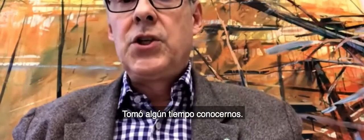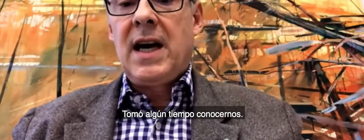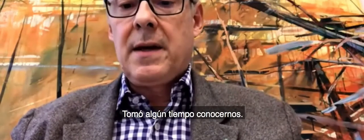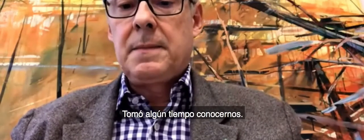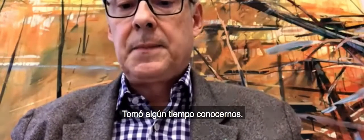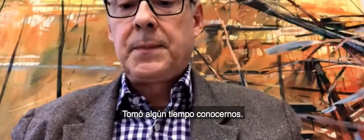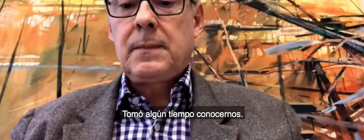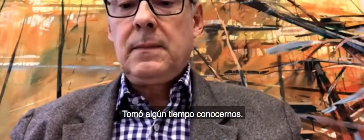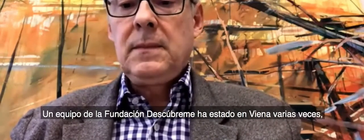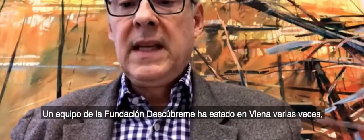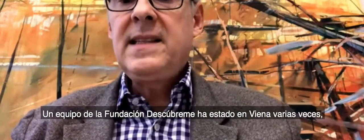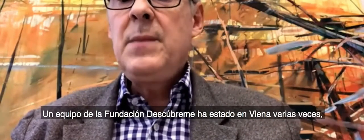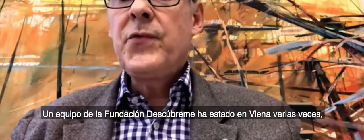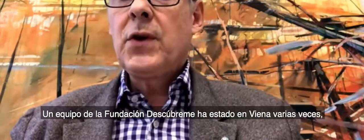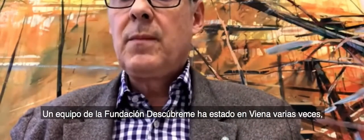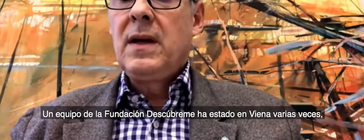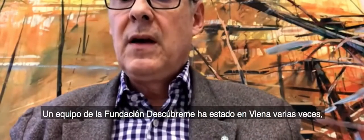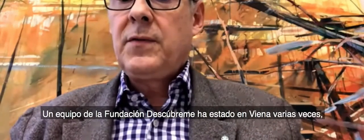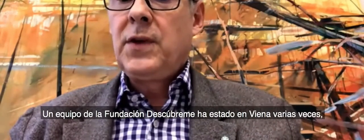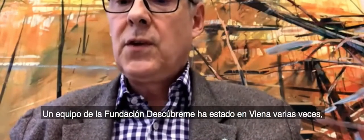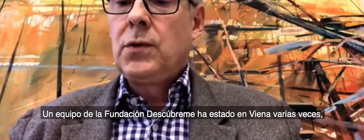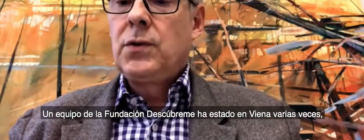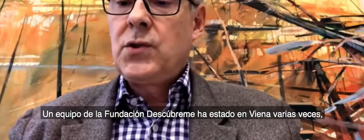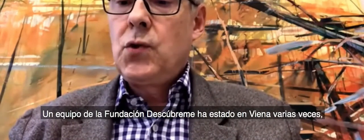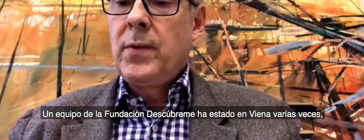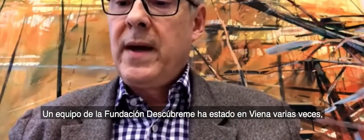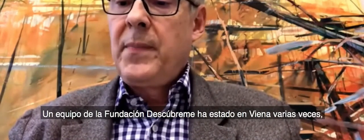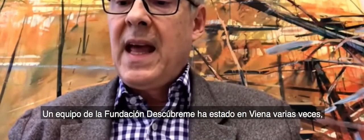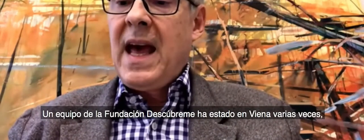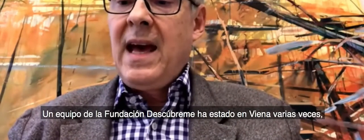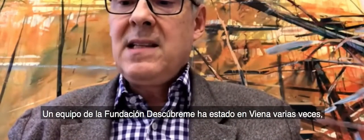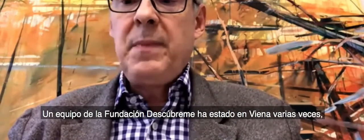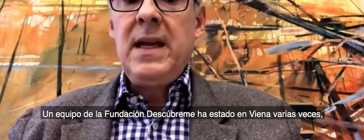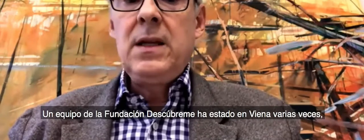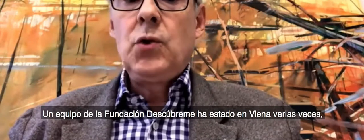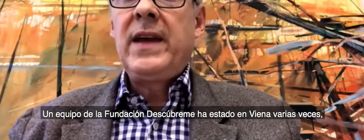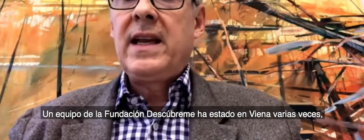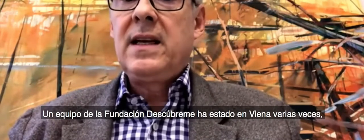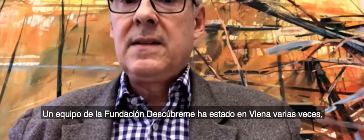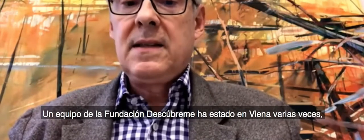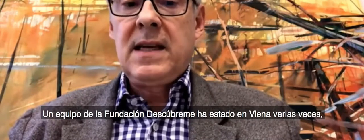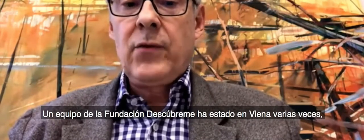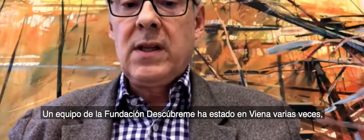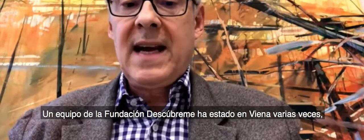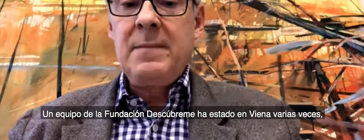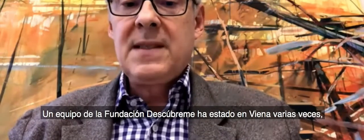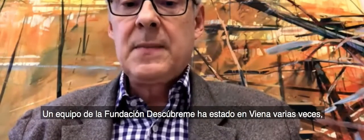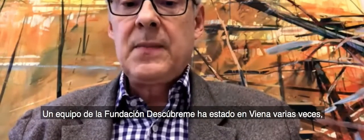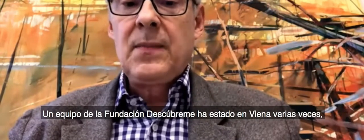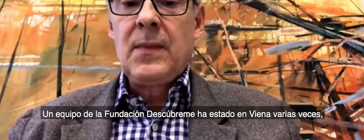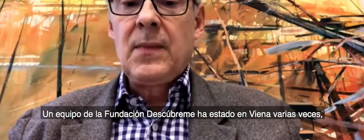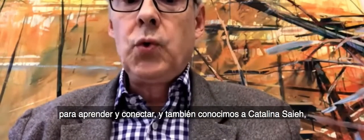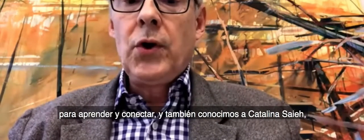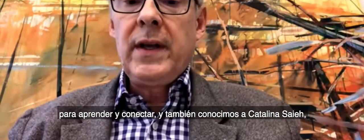know each other. A team from Fundación Descúbreme had been to Vienna several times